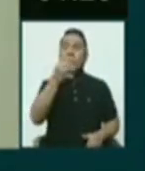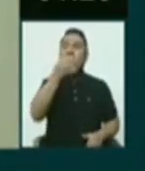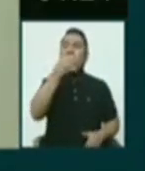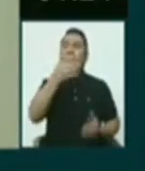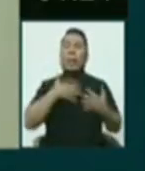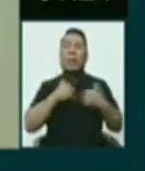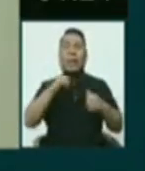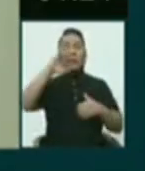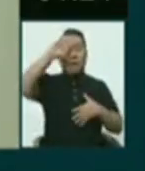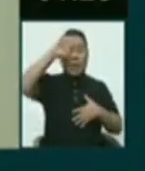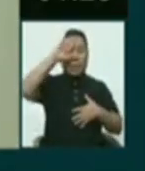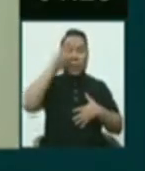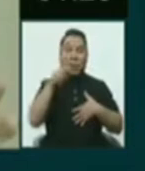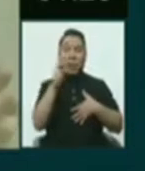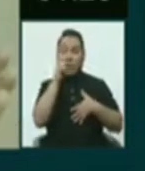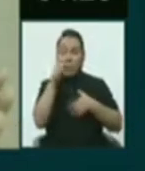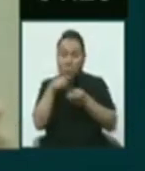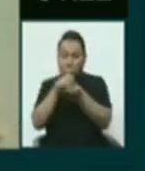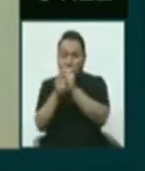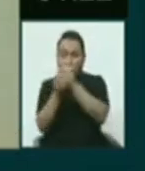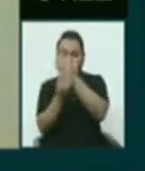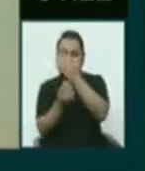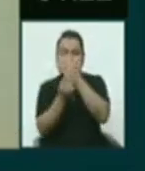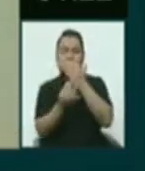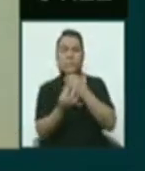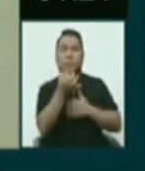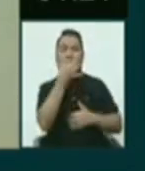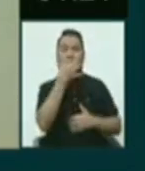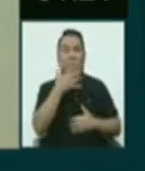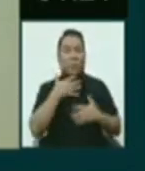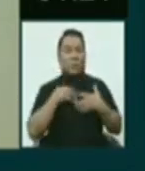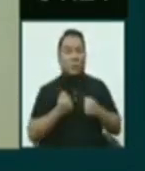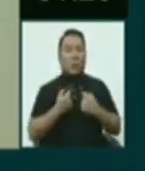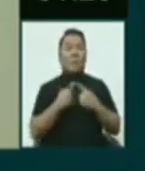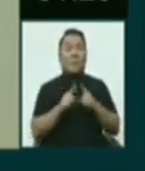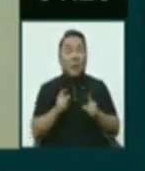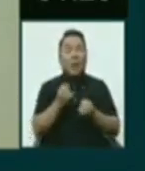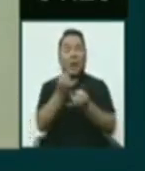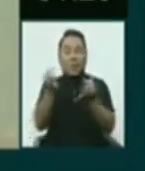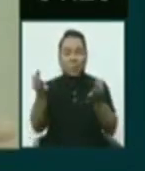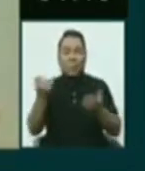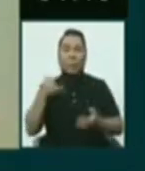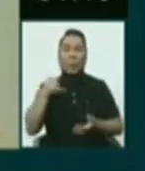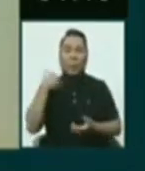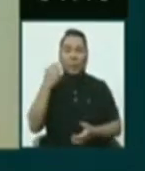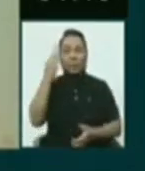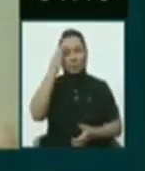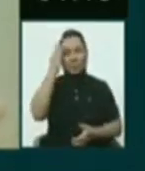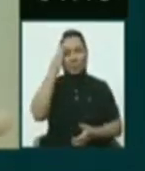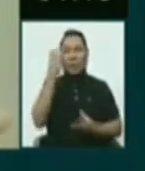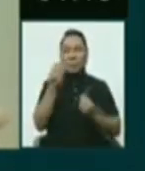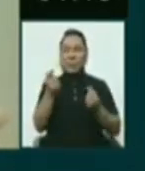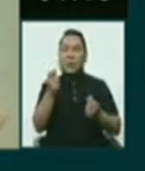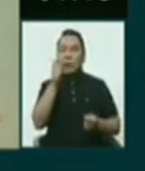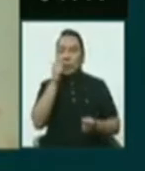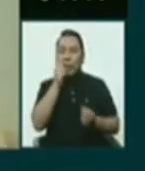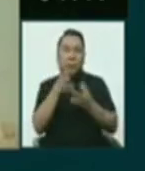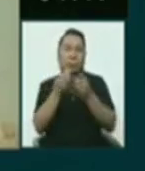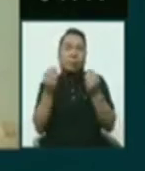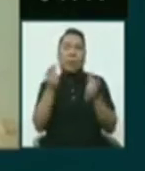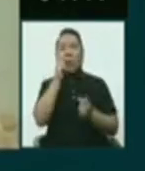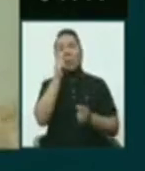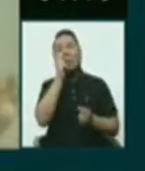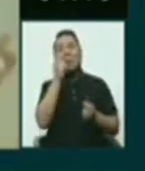muchas veces, hay veces, y es bien conocido los jóvenes de hoy, o sea, mayoría son consumidores, no hay por qué negarlo,